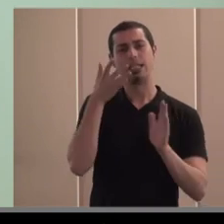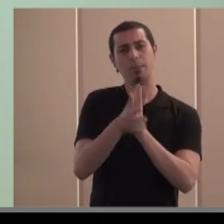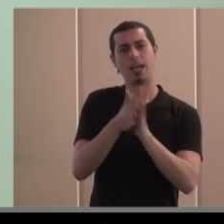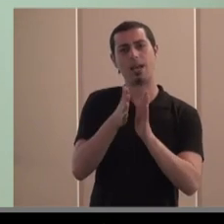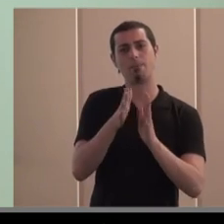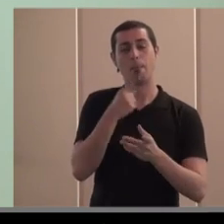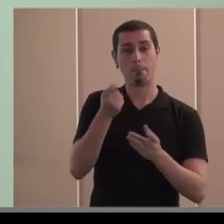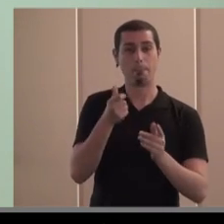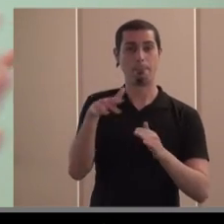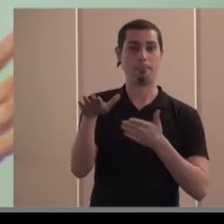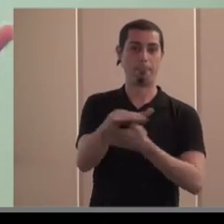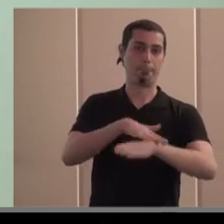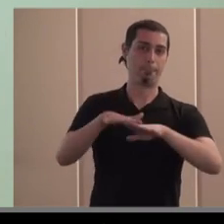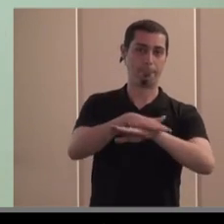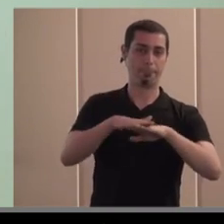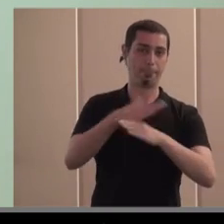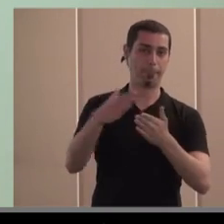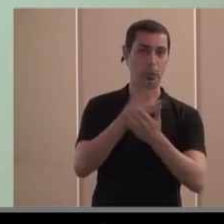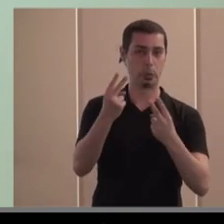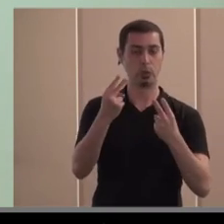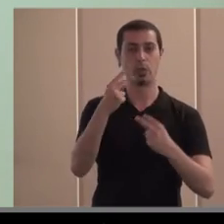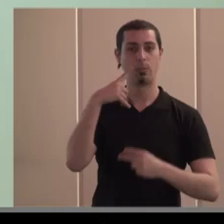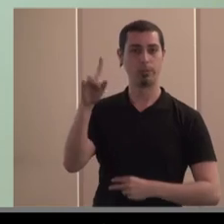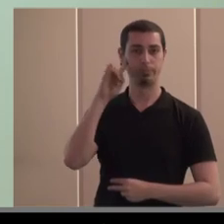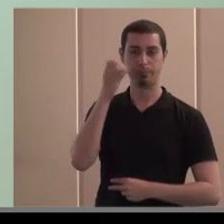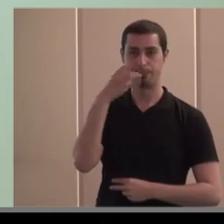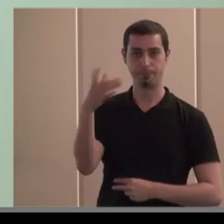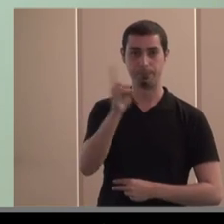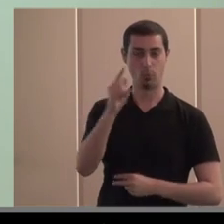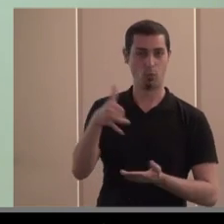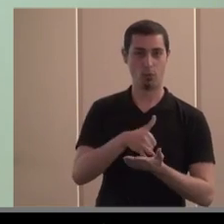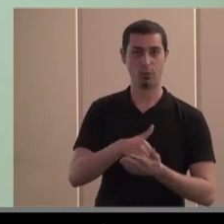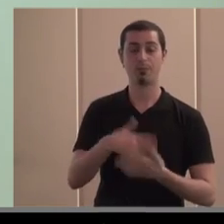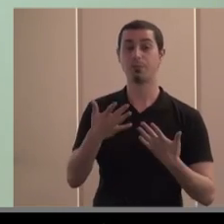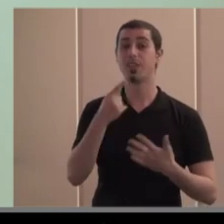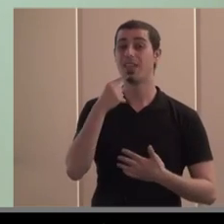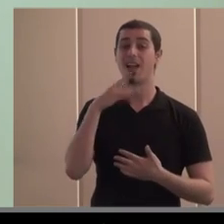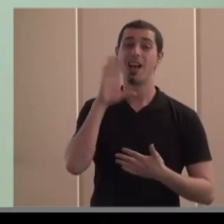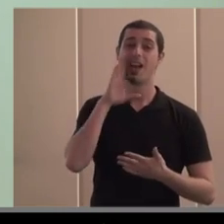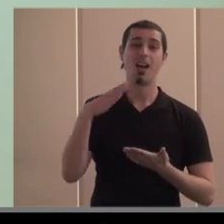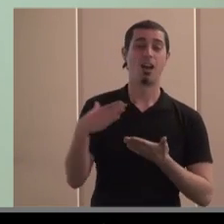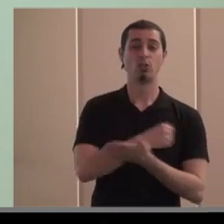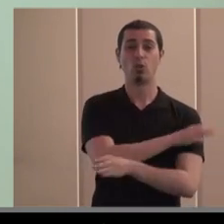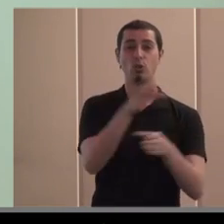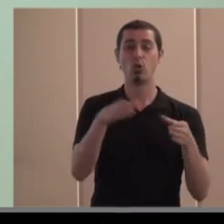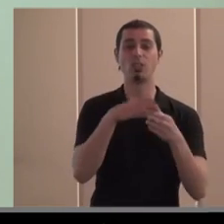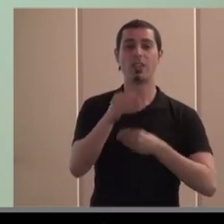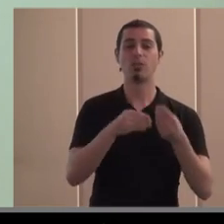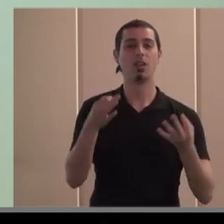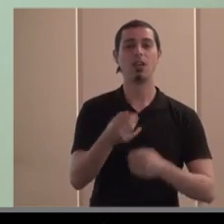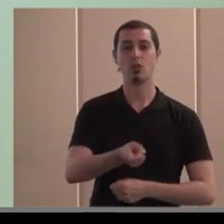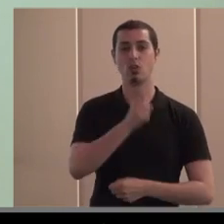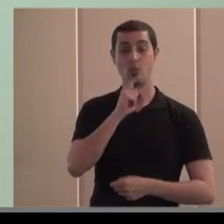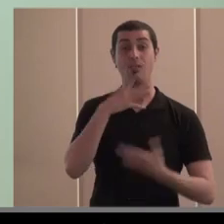os voy a alargar una serie de cosas primero presentarme más allá de la amable presentación de Santiago presentar sobre todo el grupo y qué es lo que hacemos y cómo lo hacemos